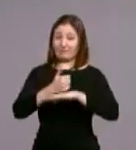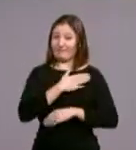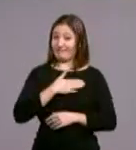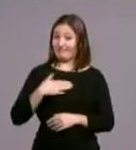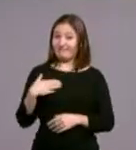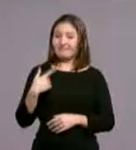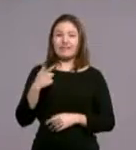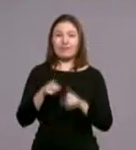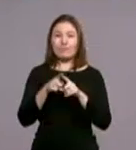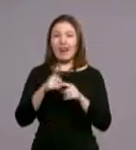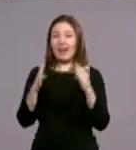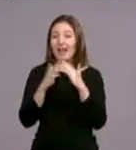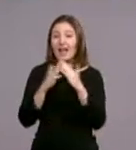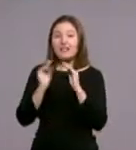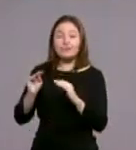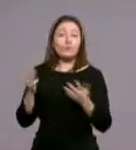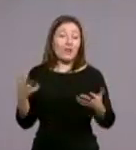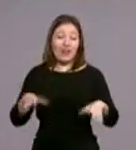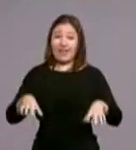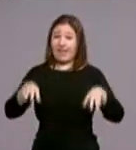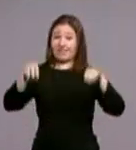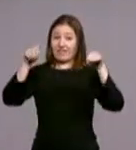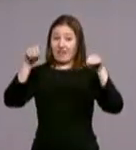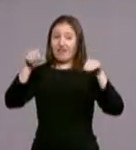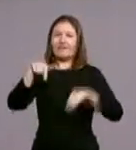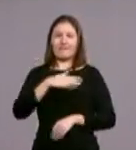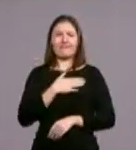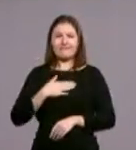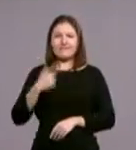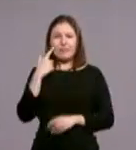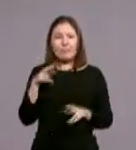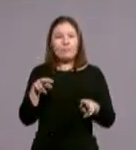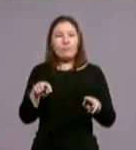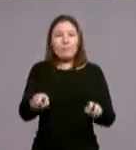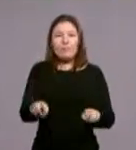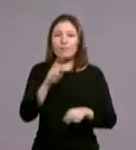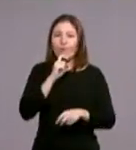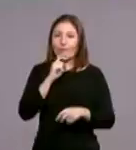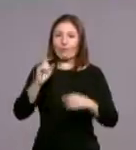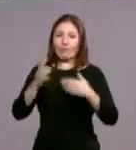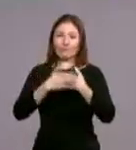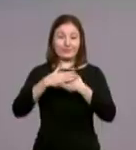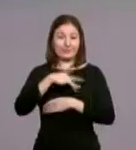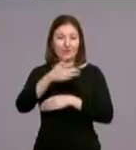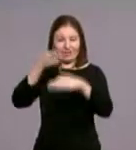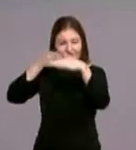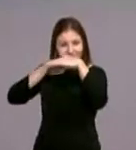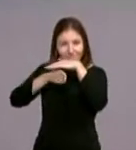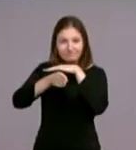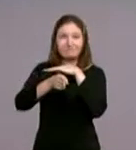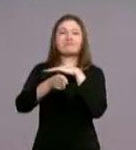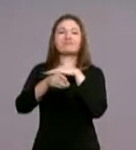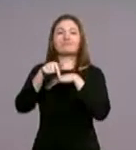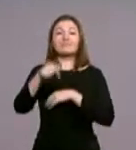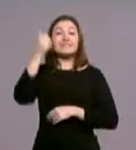en su casa, en la catedral, y quiere iniciarlo, por supuesto, invitándonos a que pasemos por la puerta de la misericordia, y esto lo haremos el